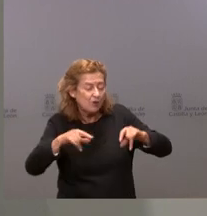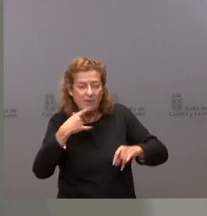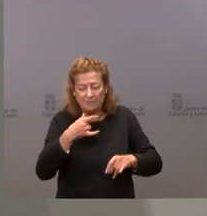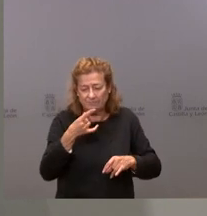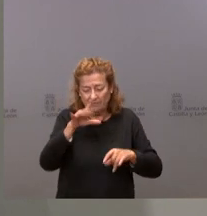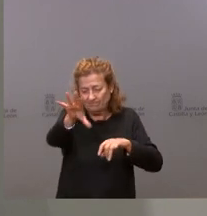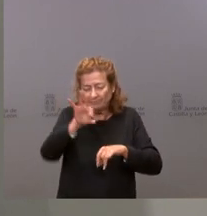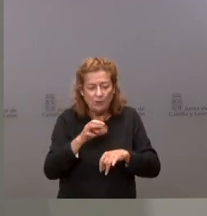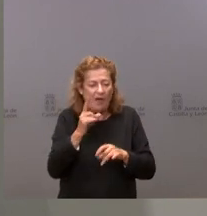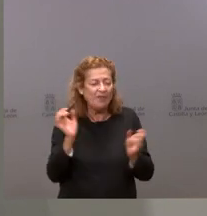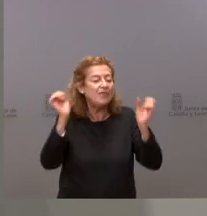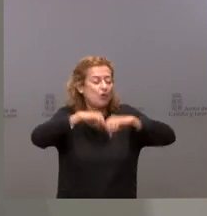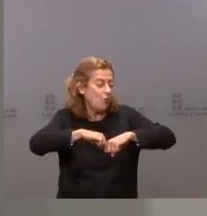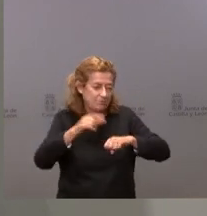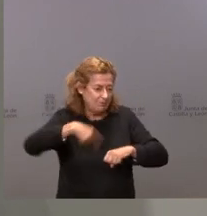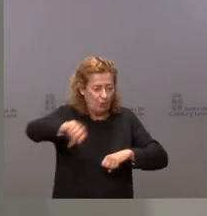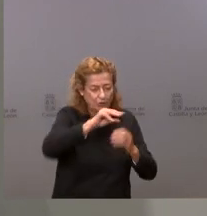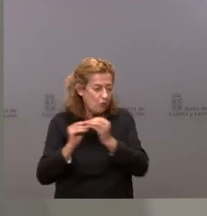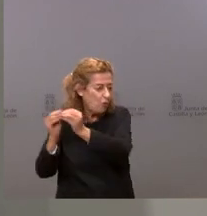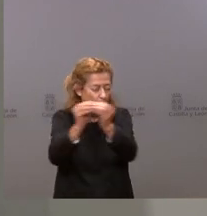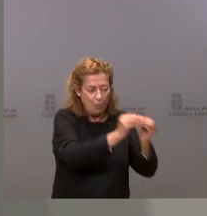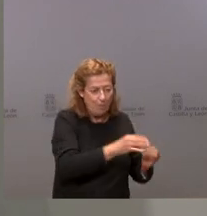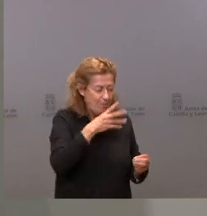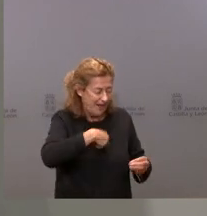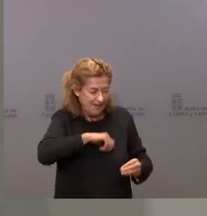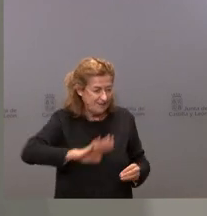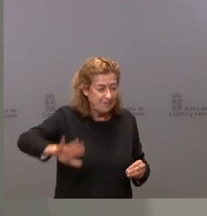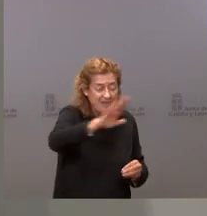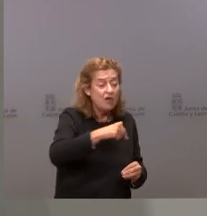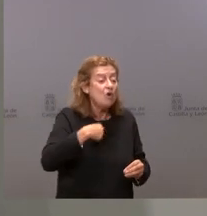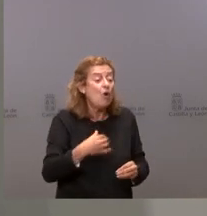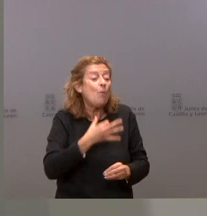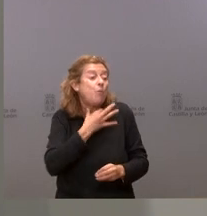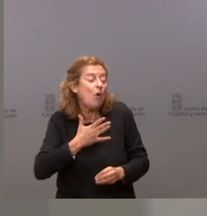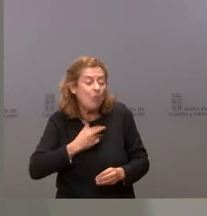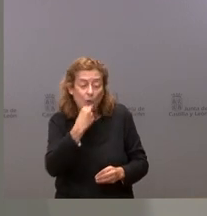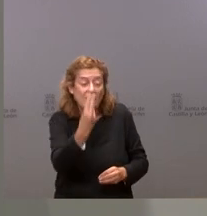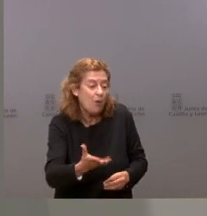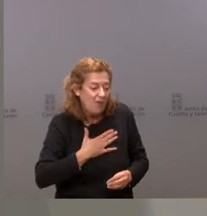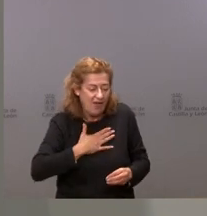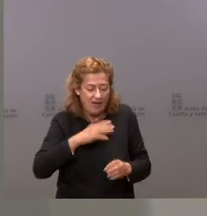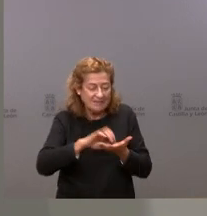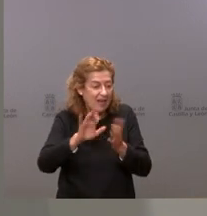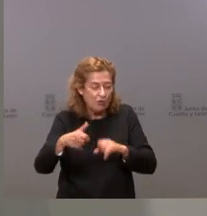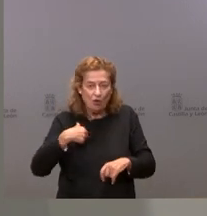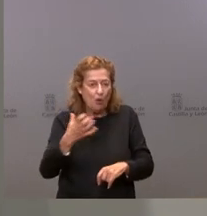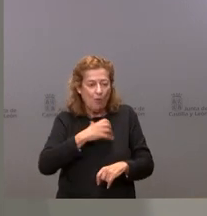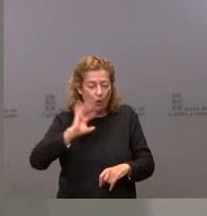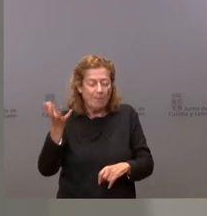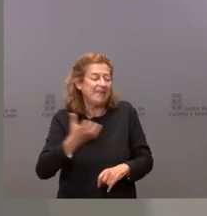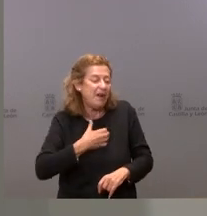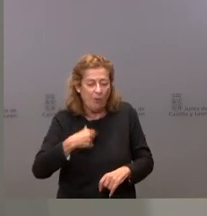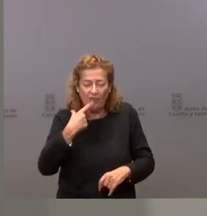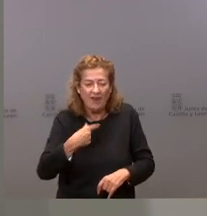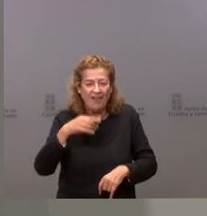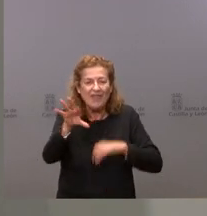común para el ámbito nacional. Yo, como portavoz del Gobierno autonómico, no me atrevo a tomar una decisión respecto de cuál es el